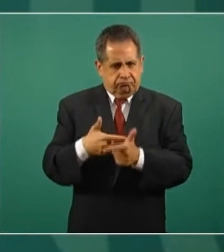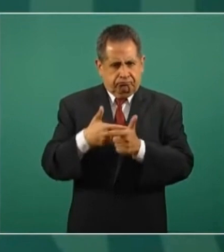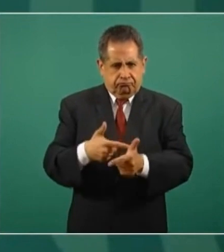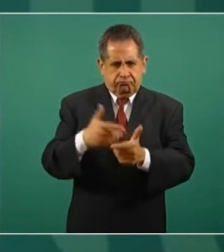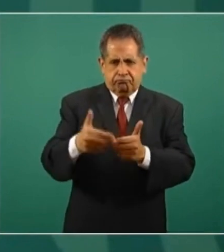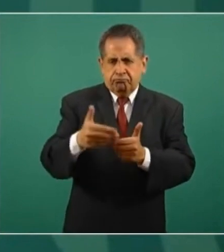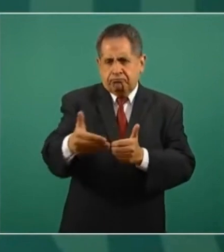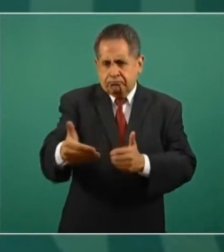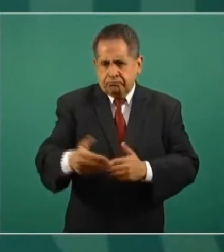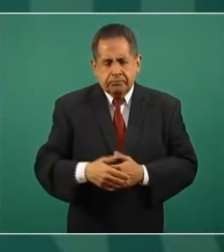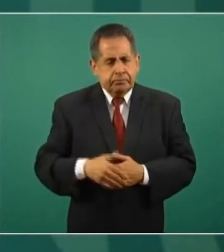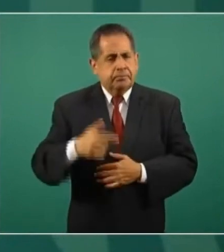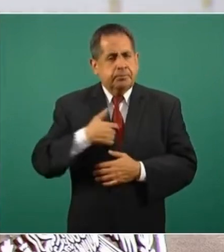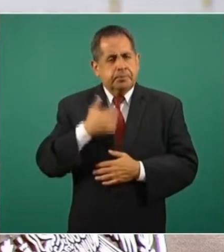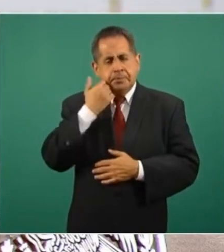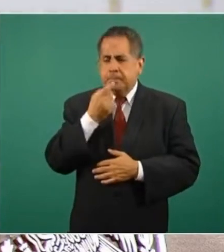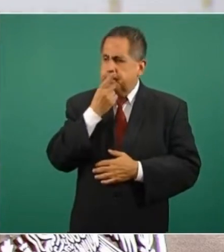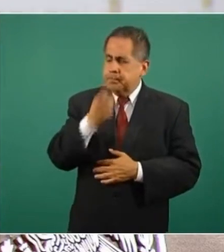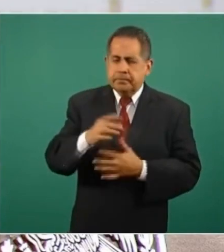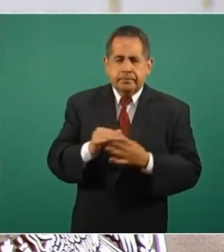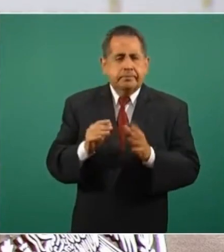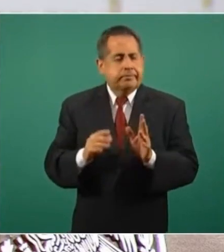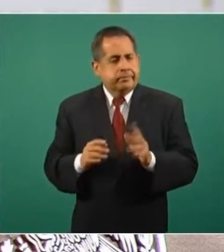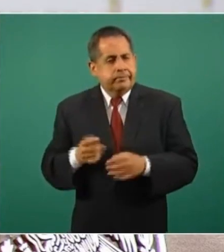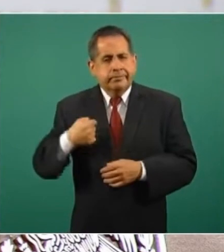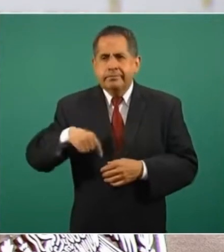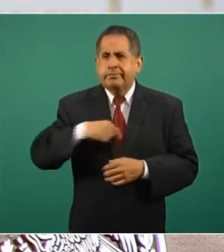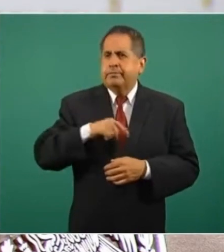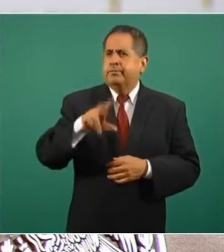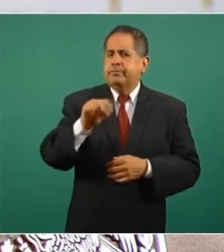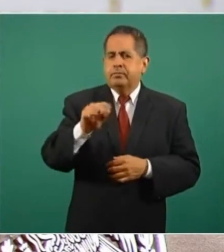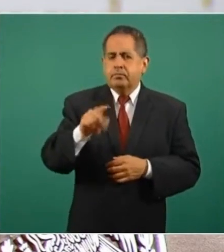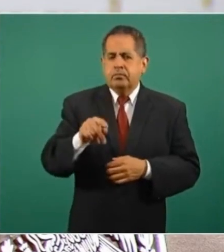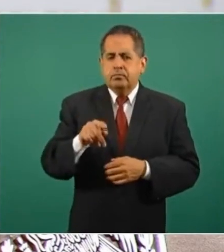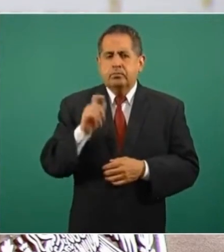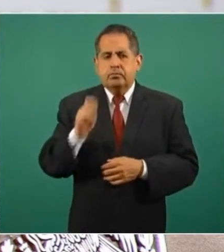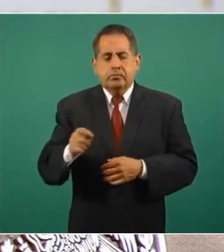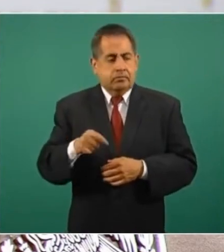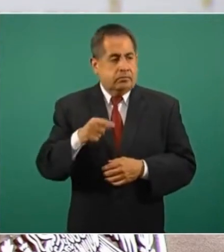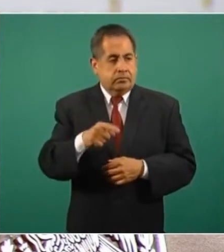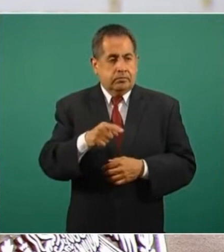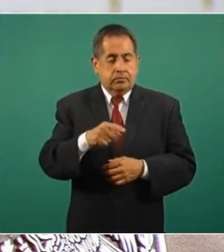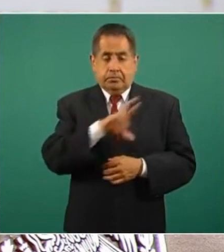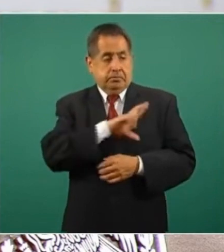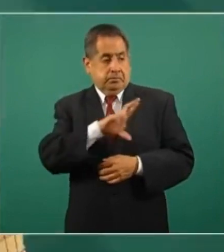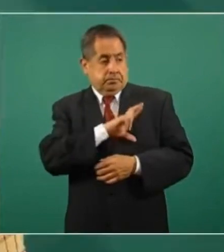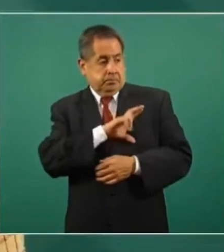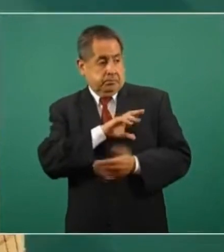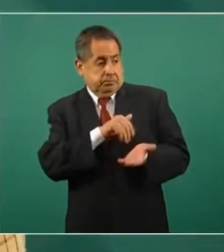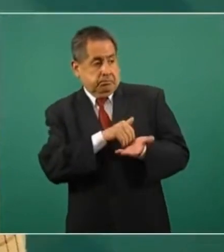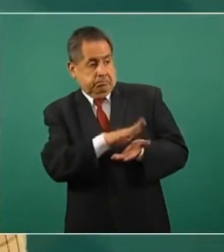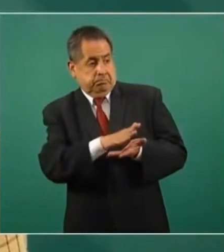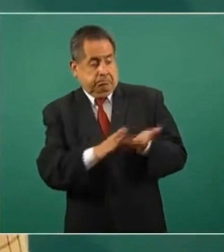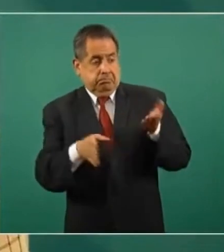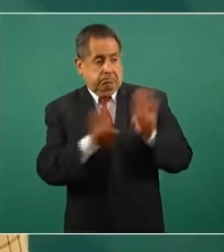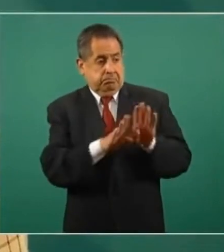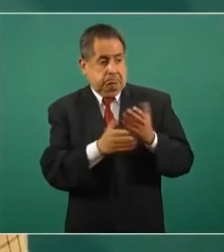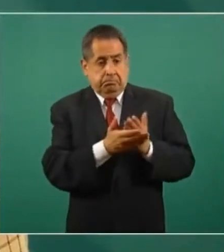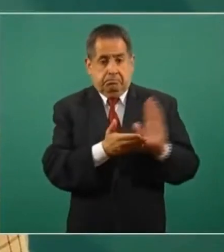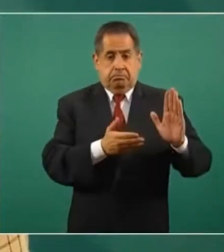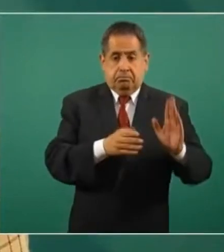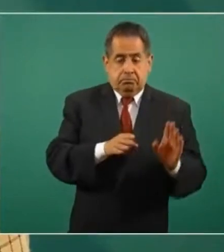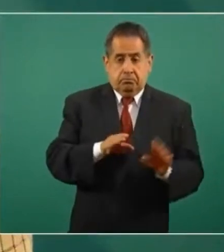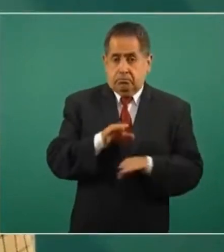insistir, no estamos rechazando la inversión privada en los temas